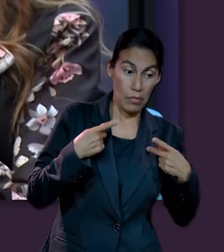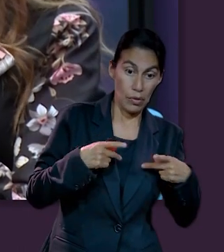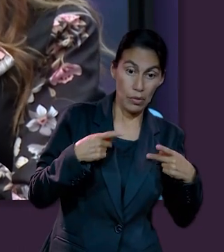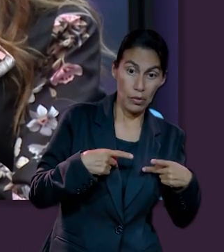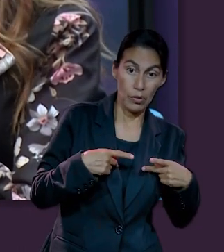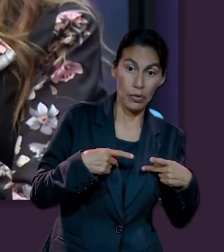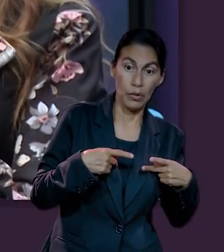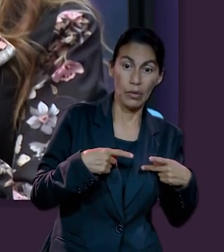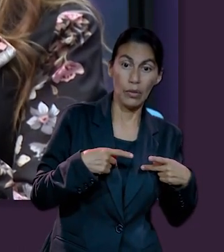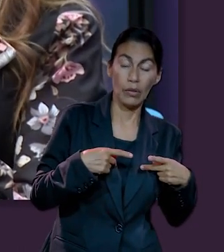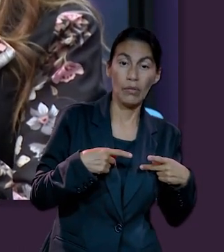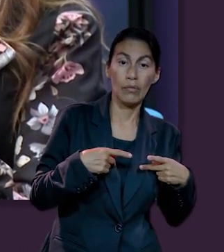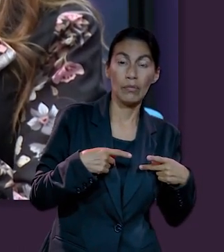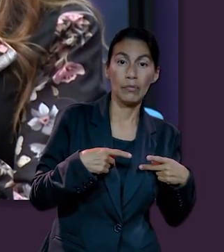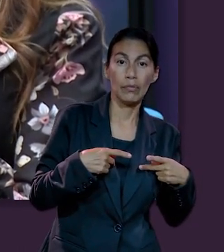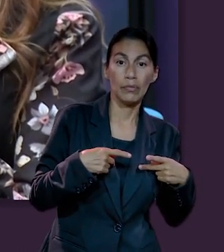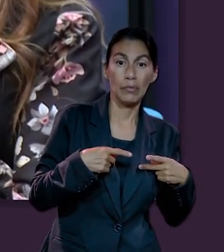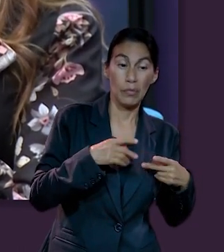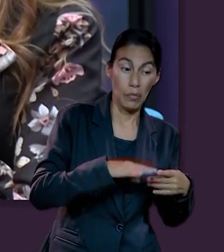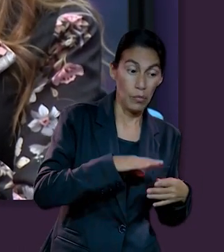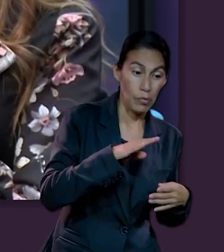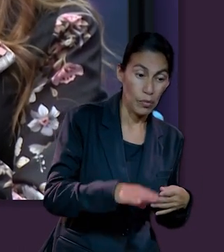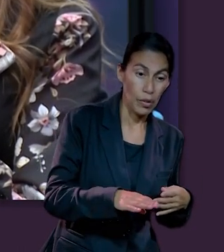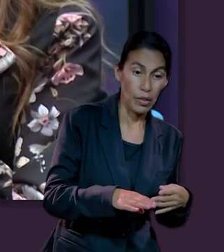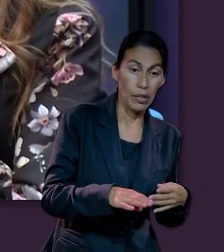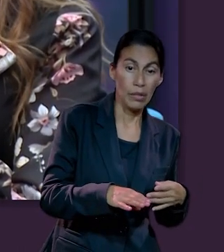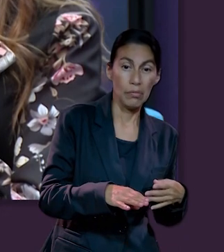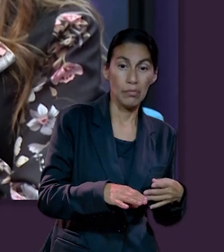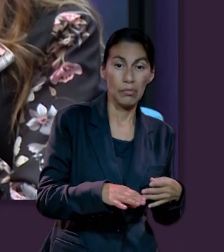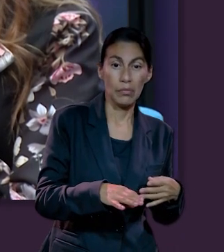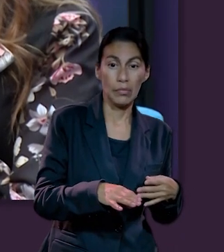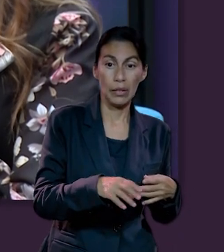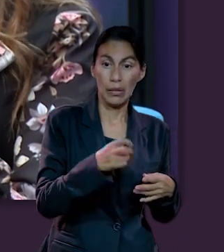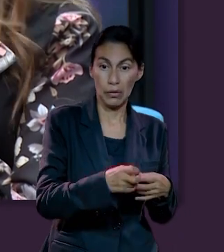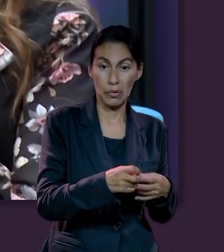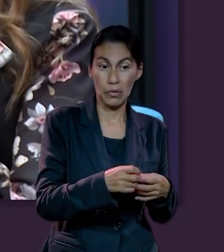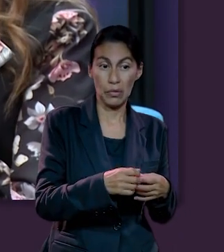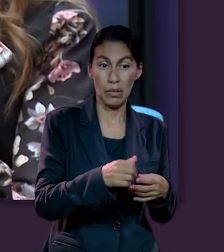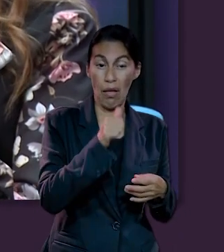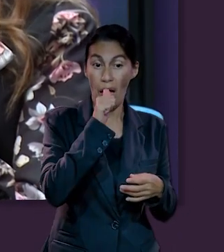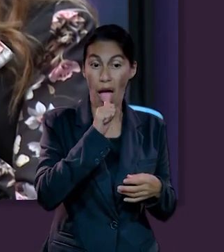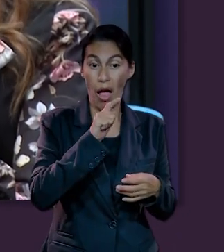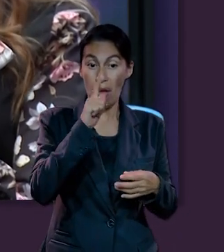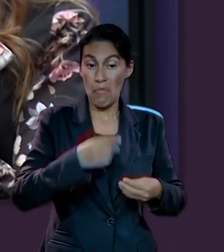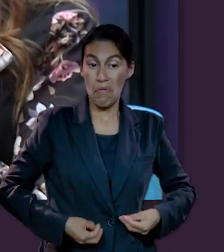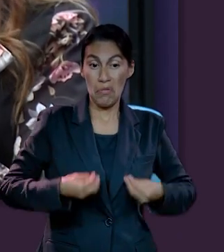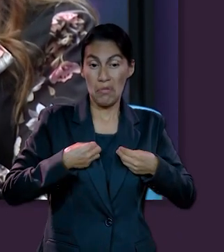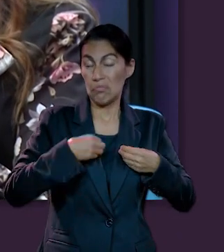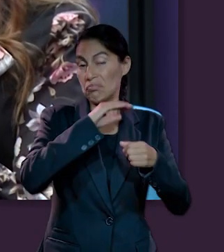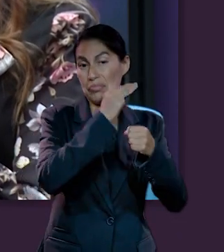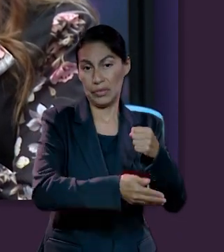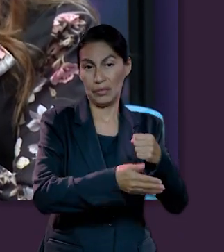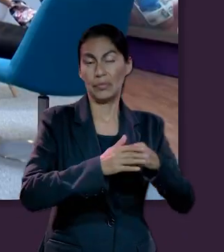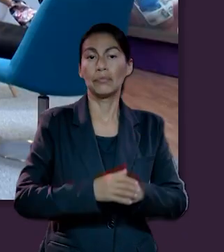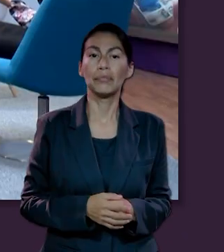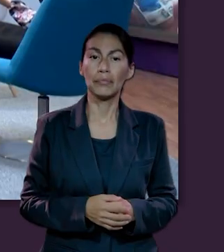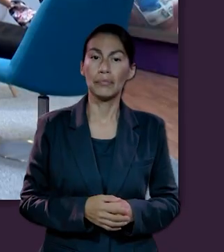implica el cese de su existencia como alma viviente.